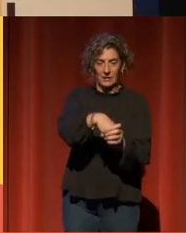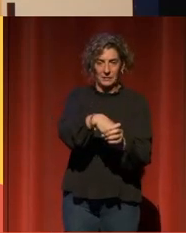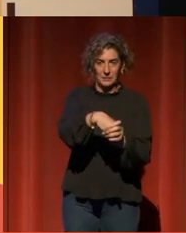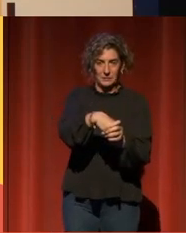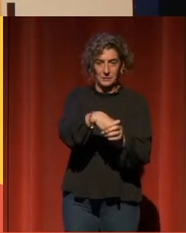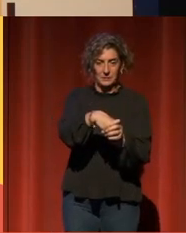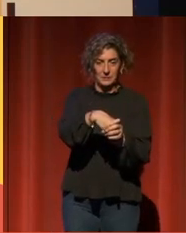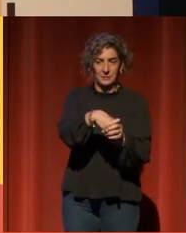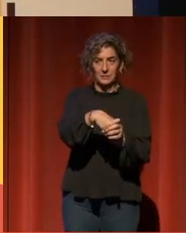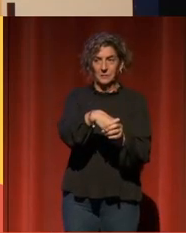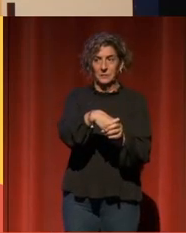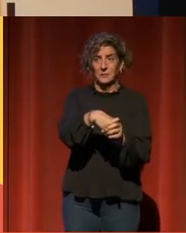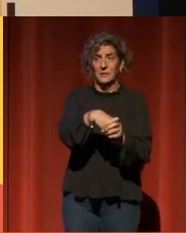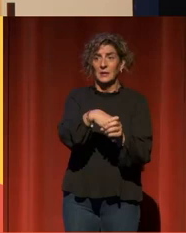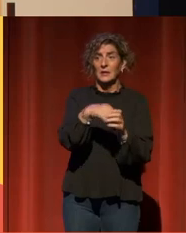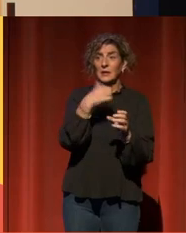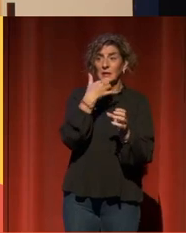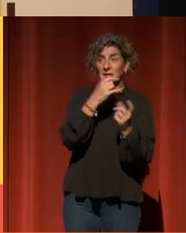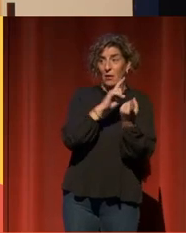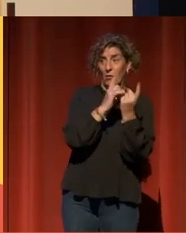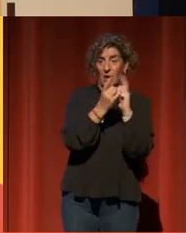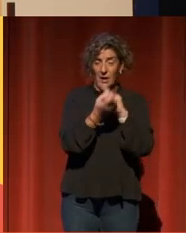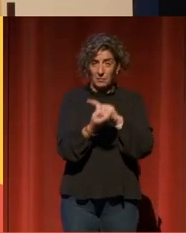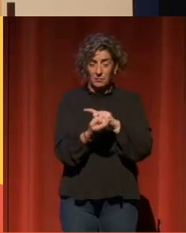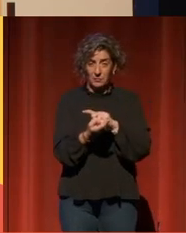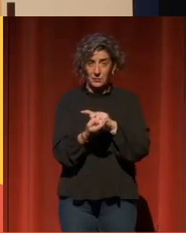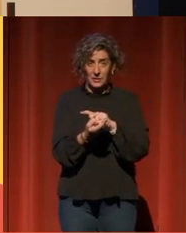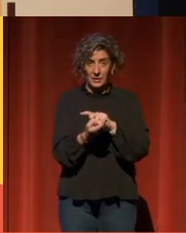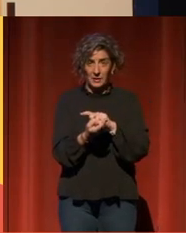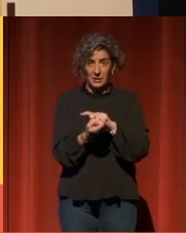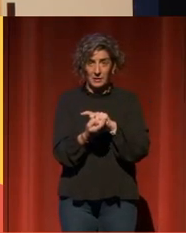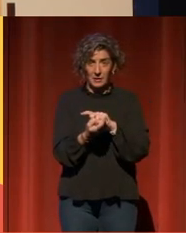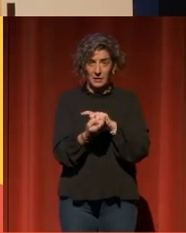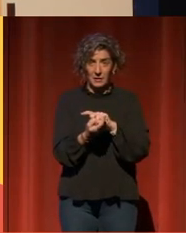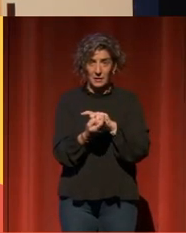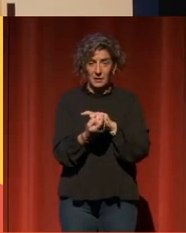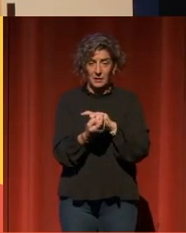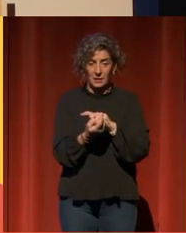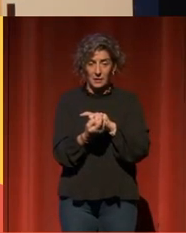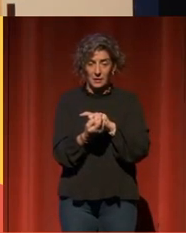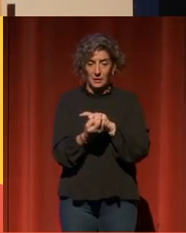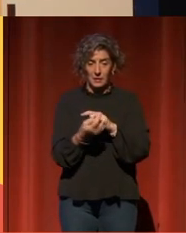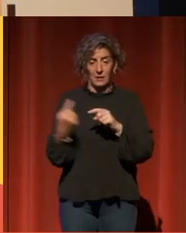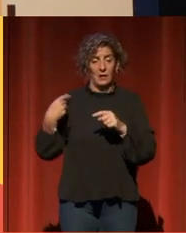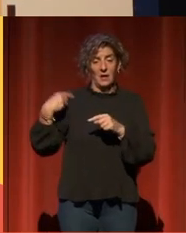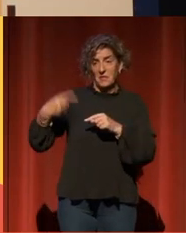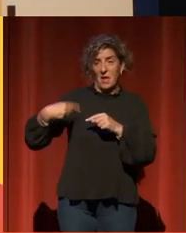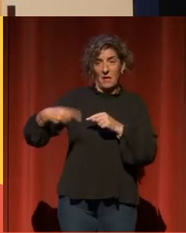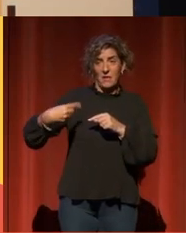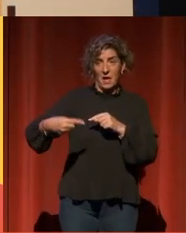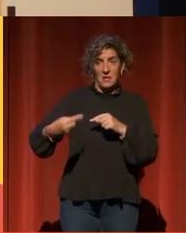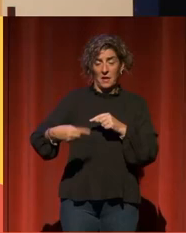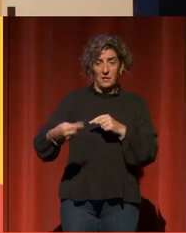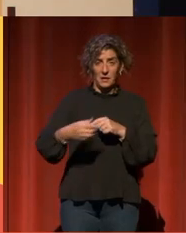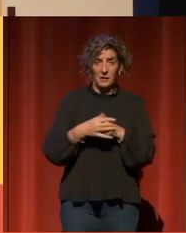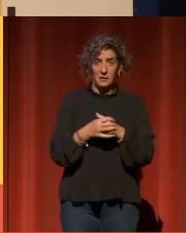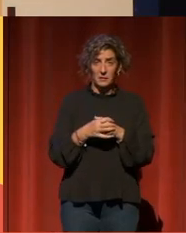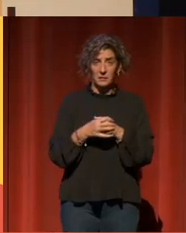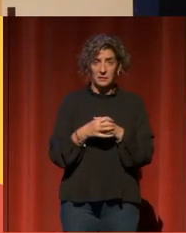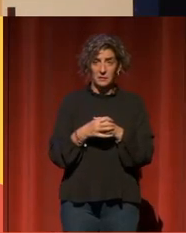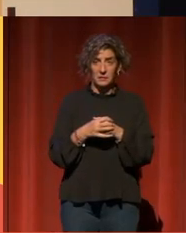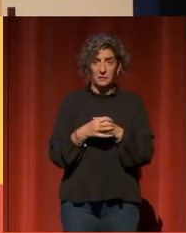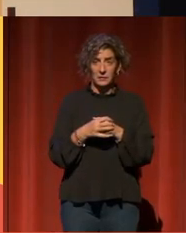Y si hay algo que cambia a diario, son las páginas web. no hay nada menos, digamos,